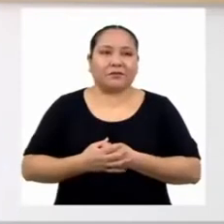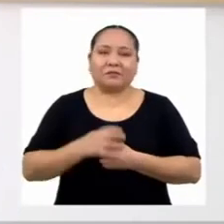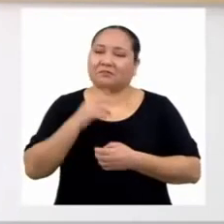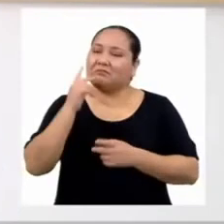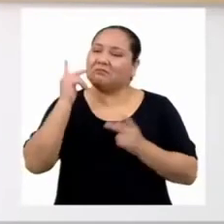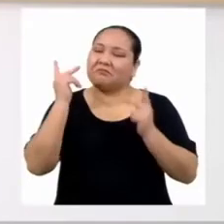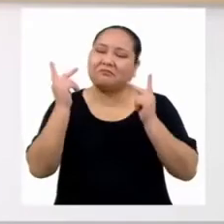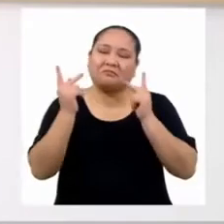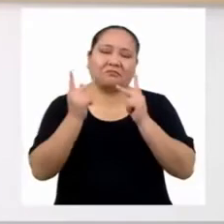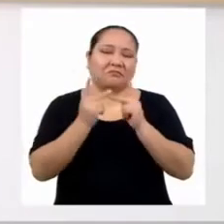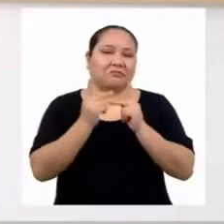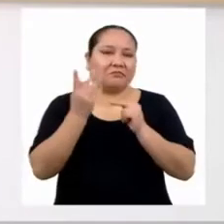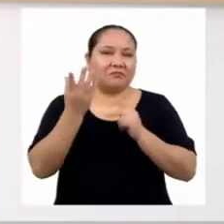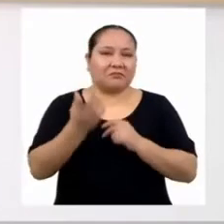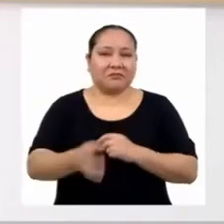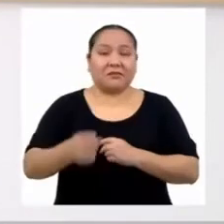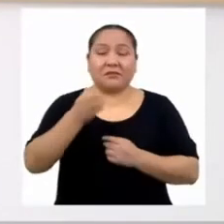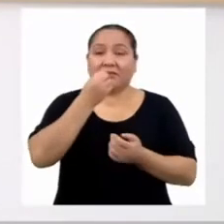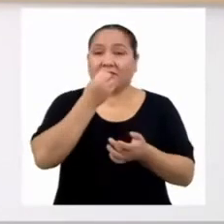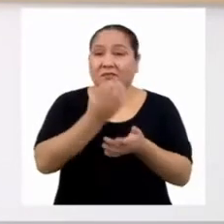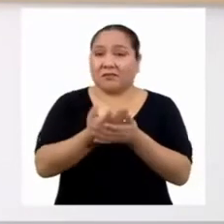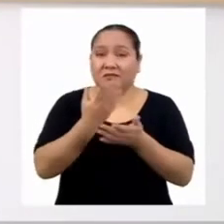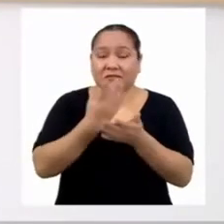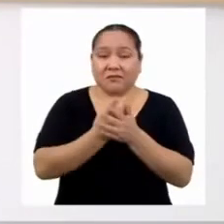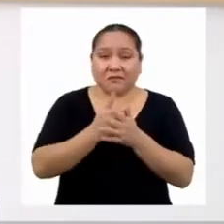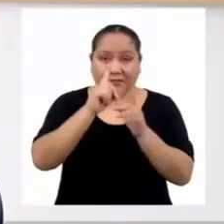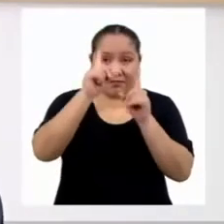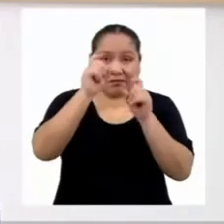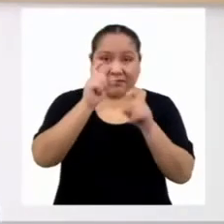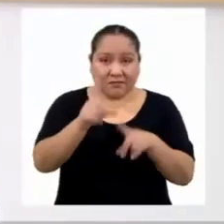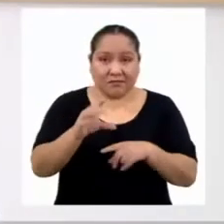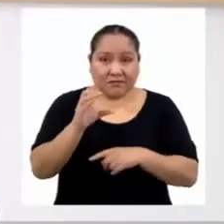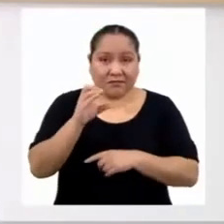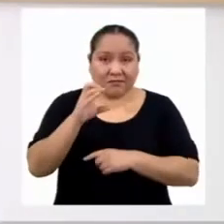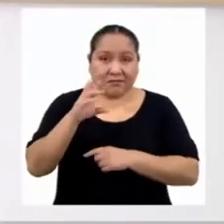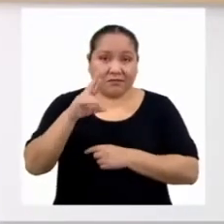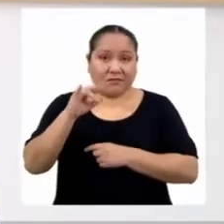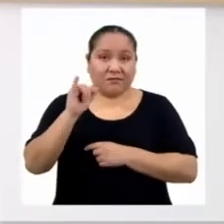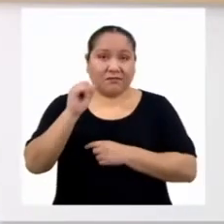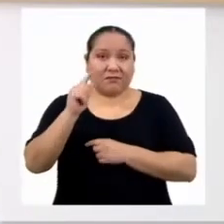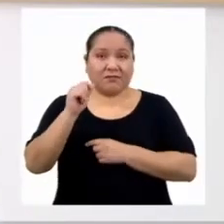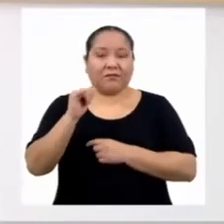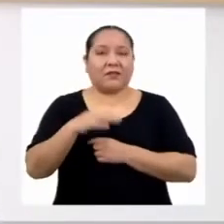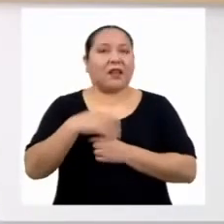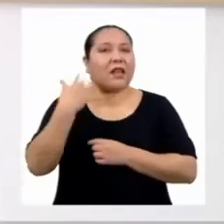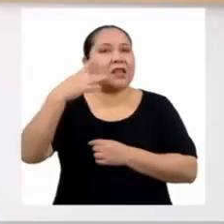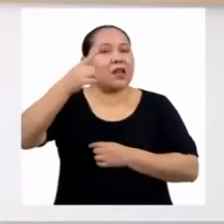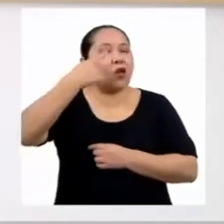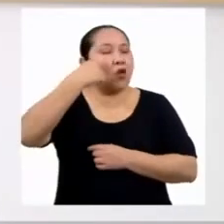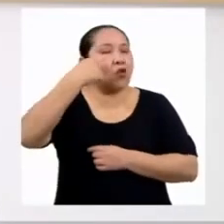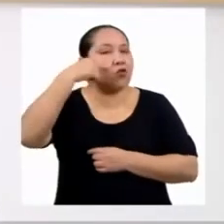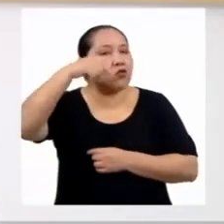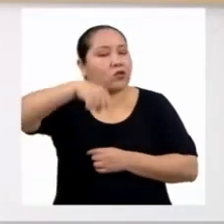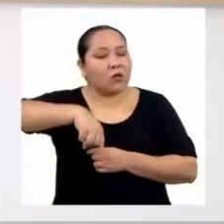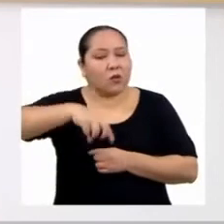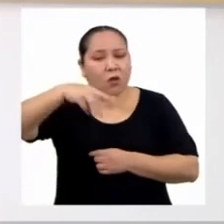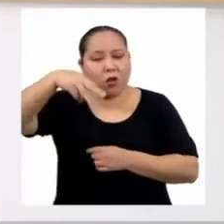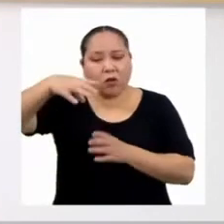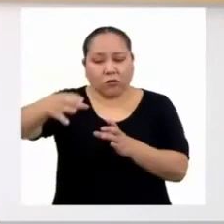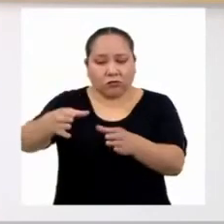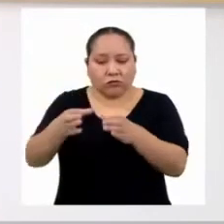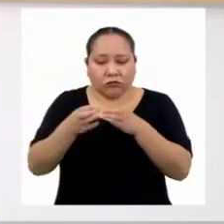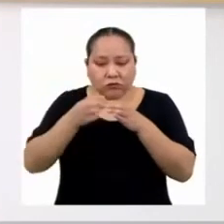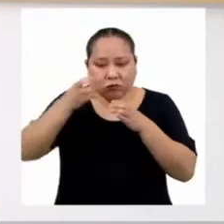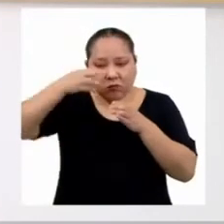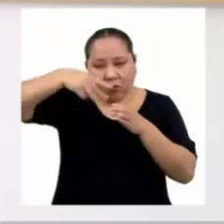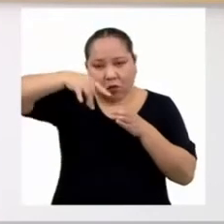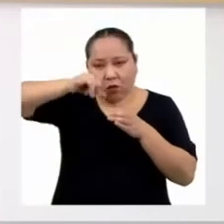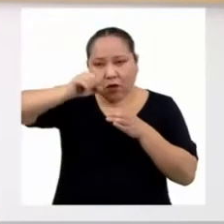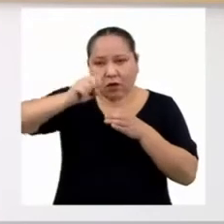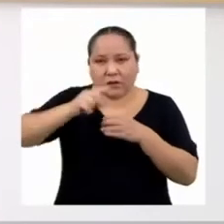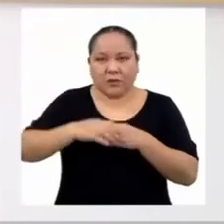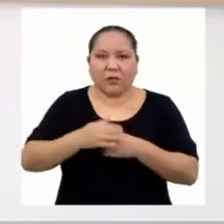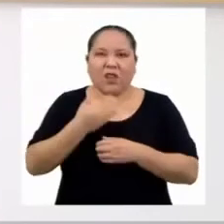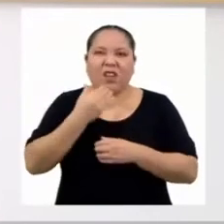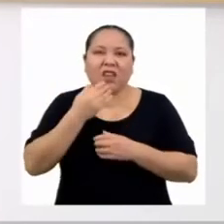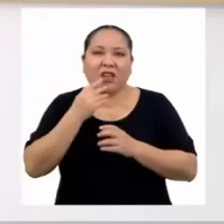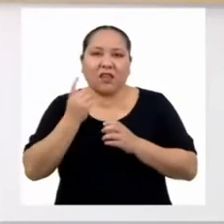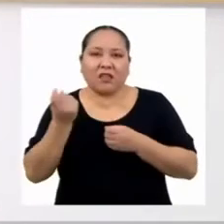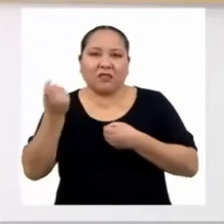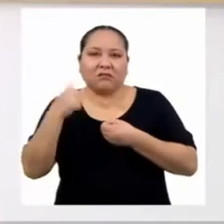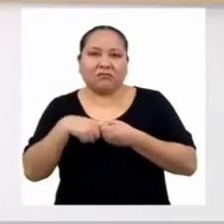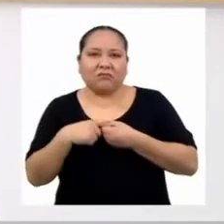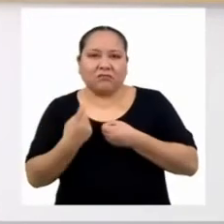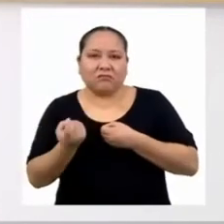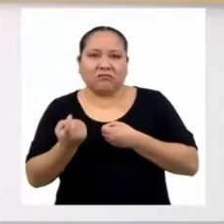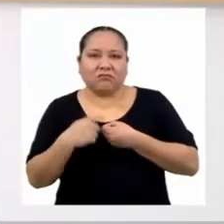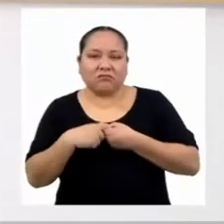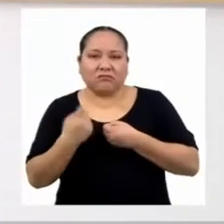Excelente. Es una buena pregunta, Cristian. Si ya conocemos las muestras, pero no sabemos del total quienes conformarán